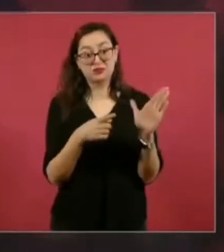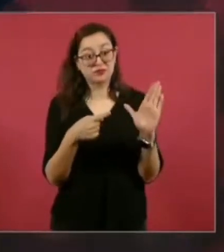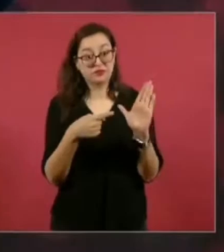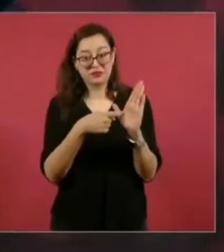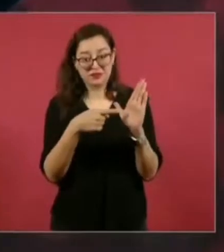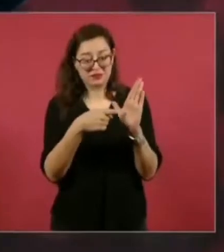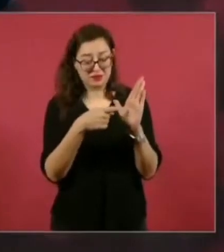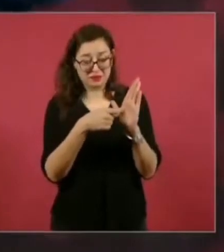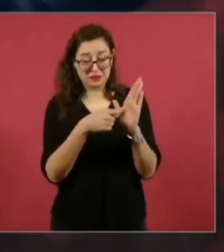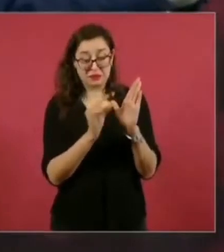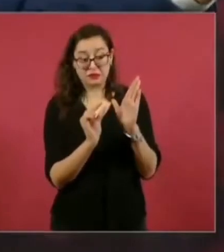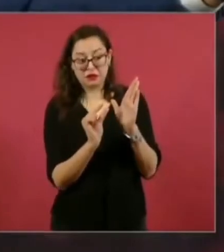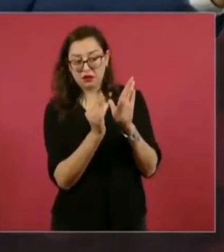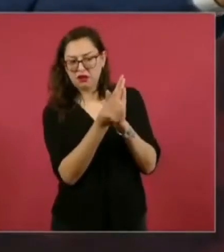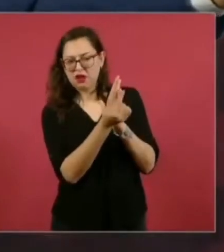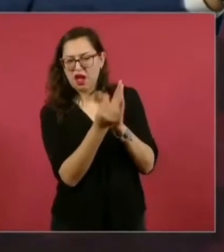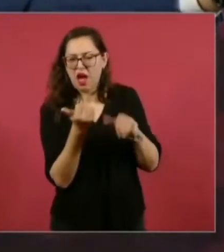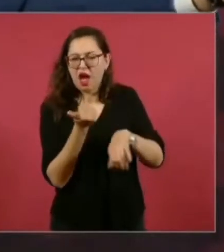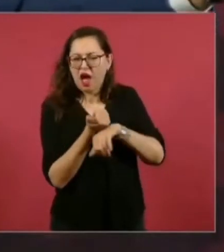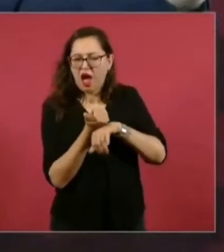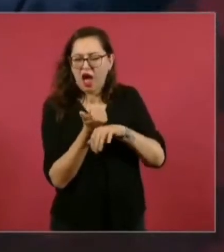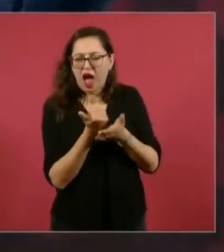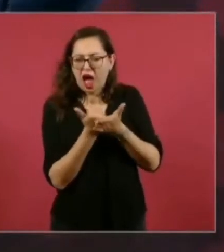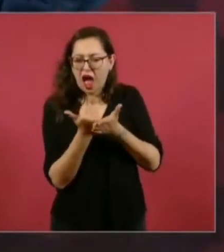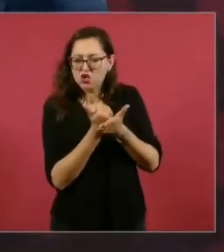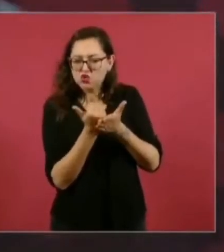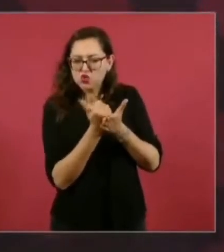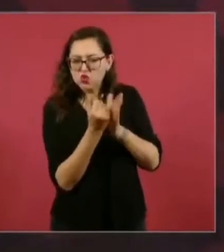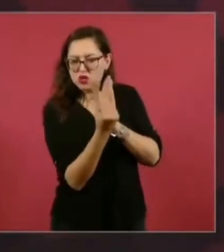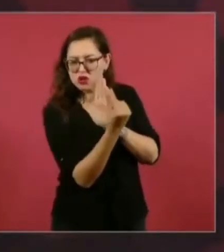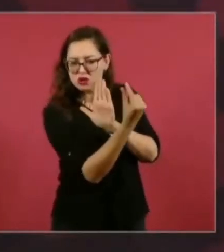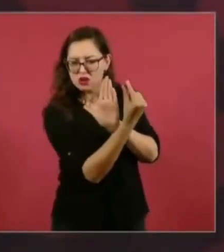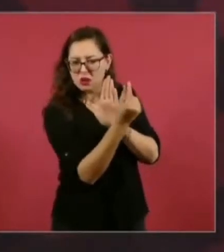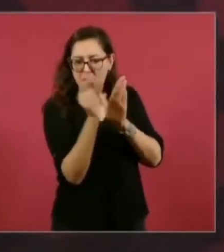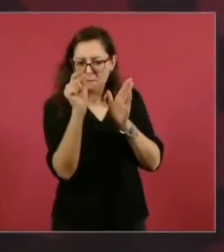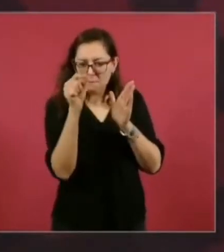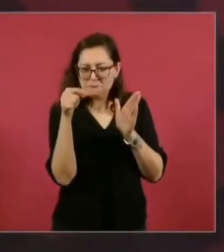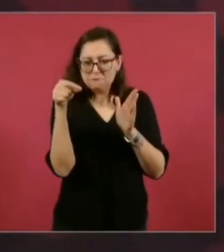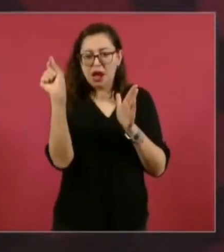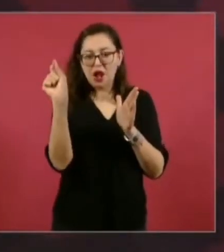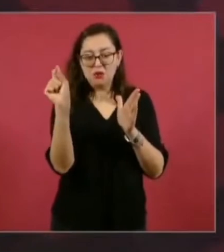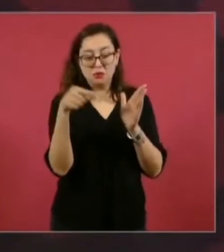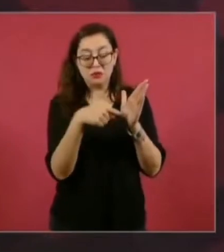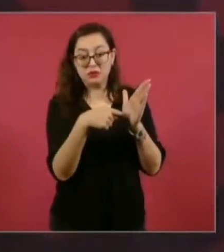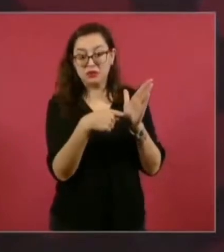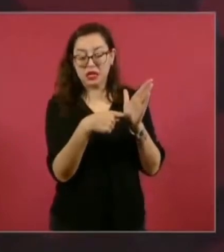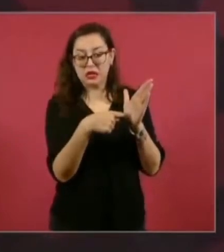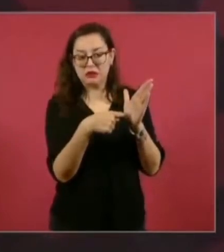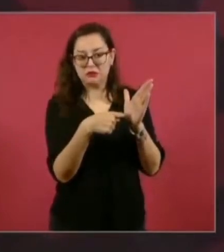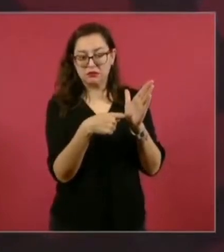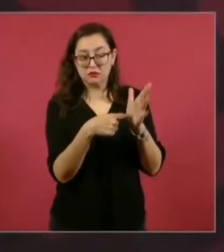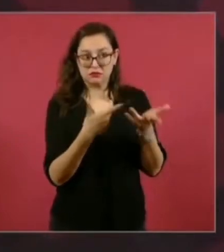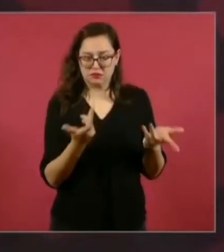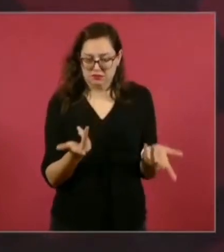ojalá y lo vea Twitter, porque